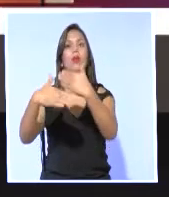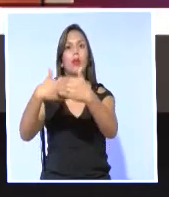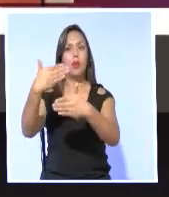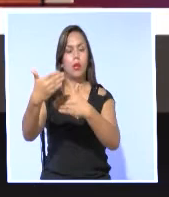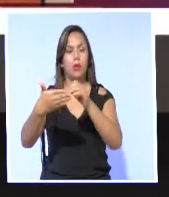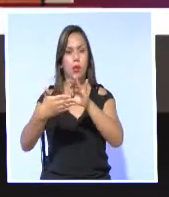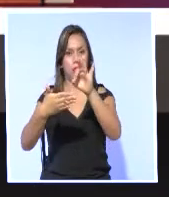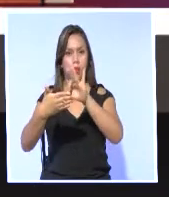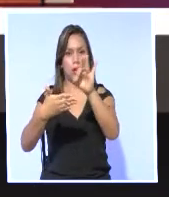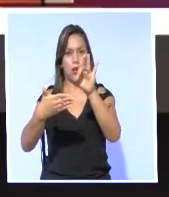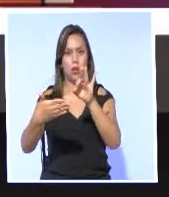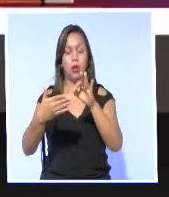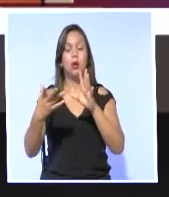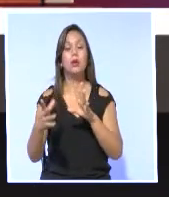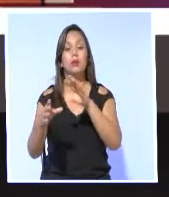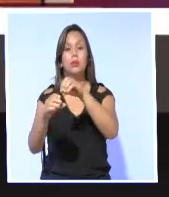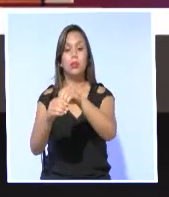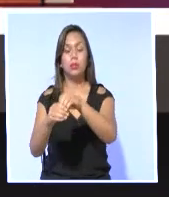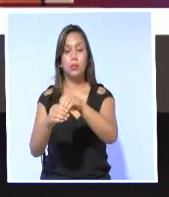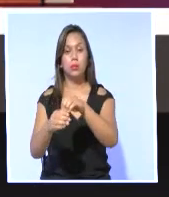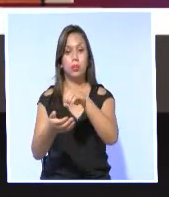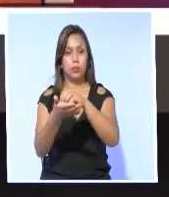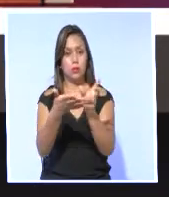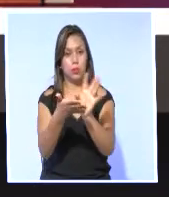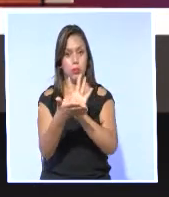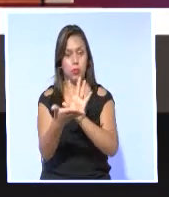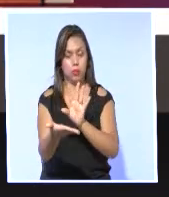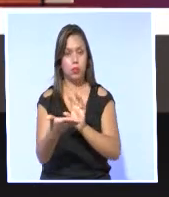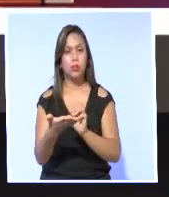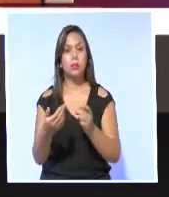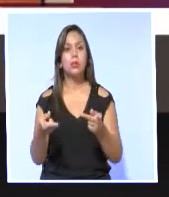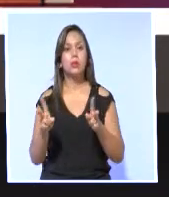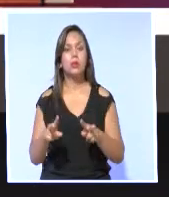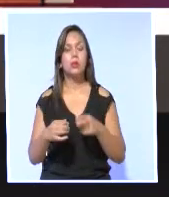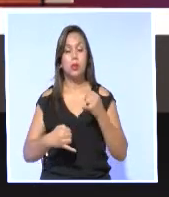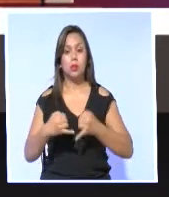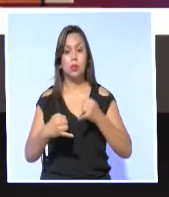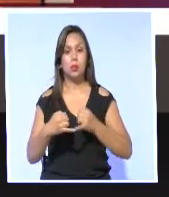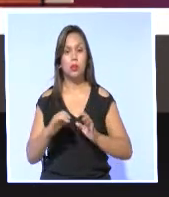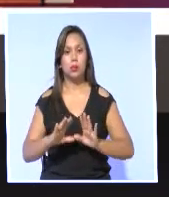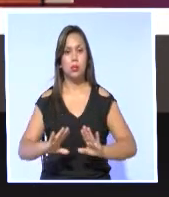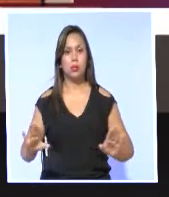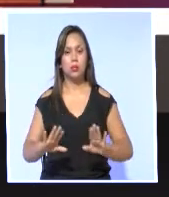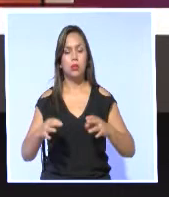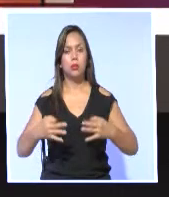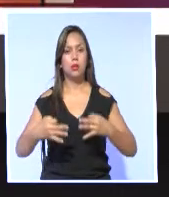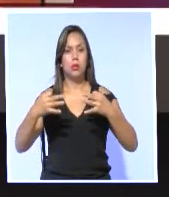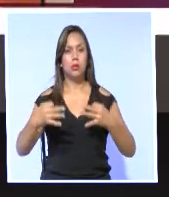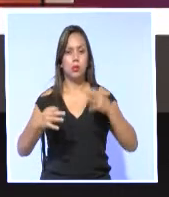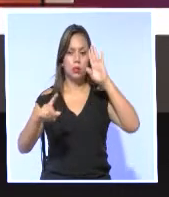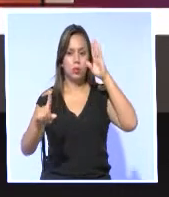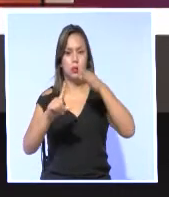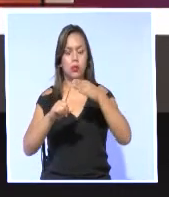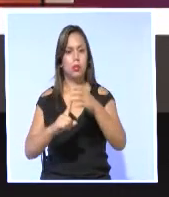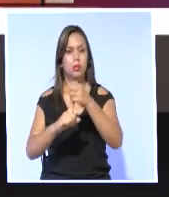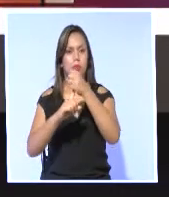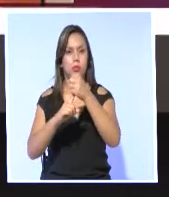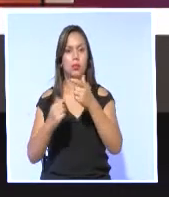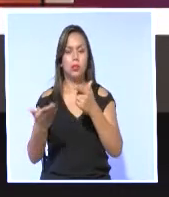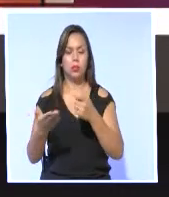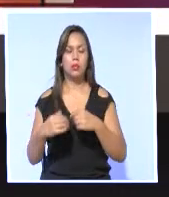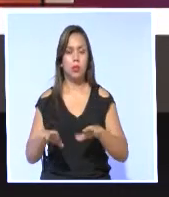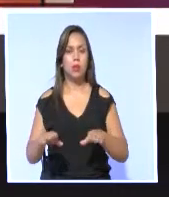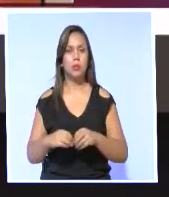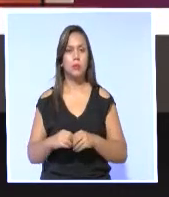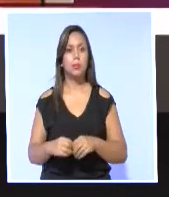son aprobadas e integradas por el Pleno de la Asamblea Nacional y terminan sus funciones cuando se cumplen los fines para los cuales fueron